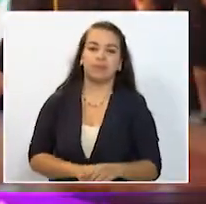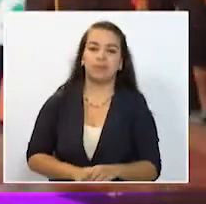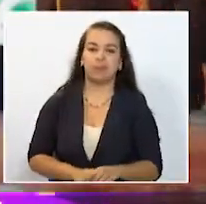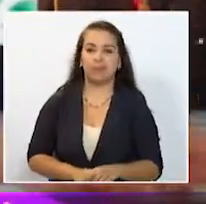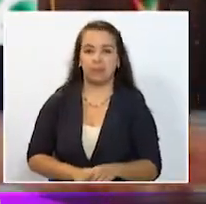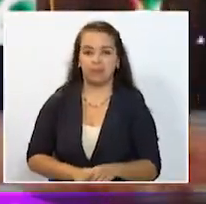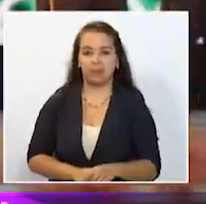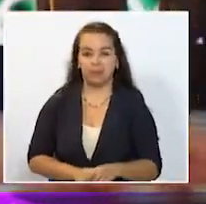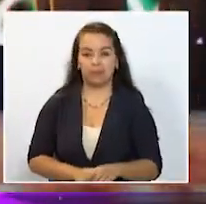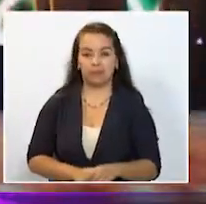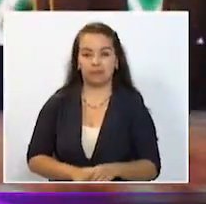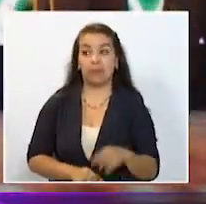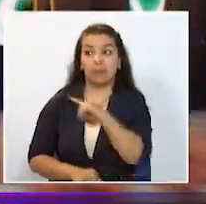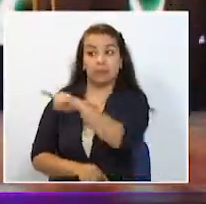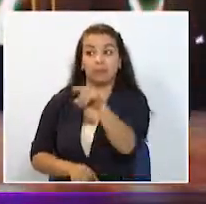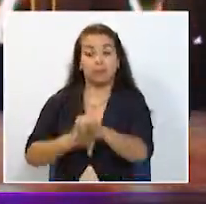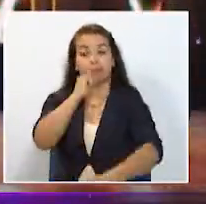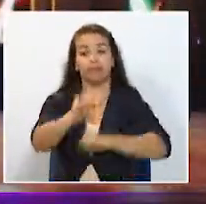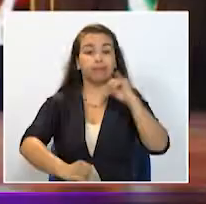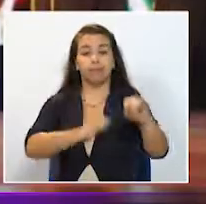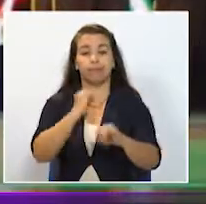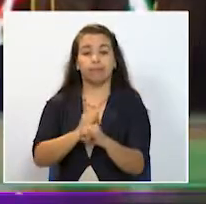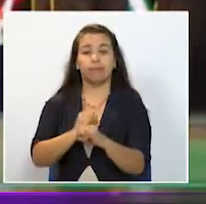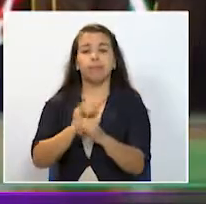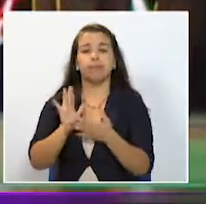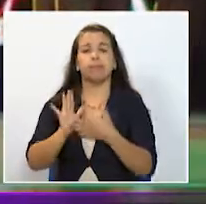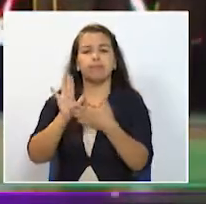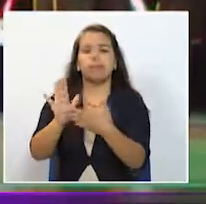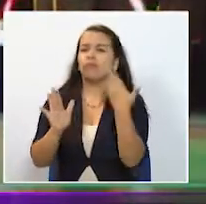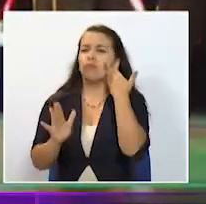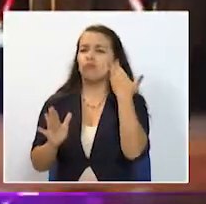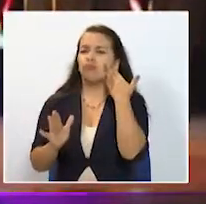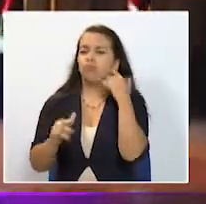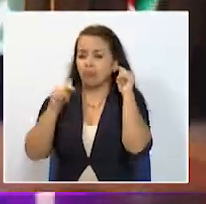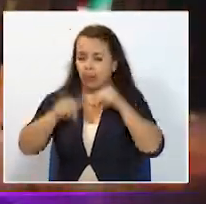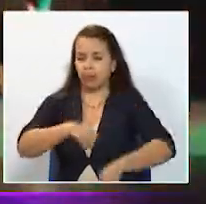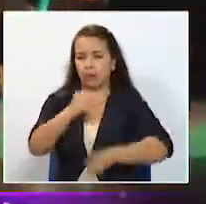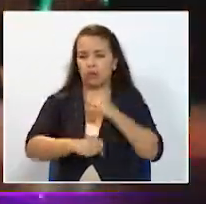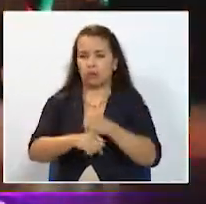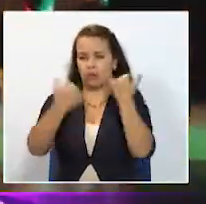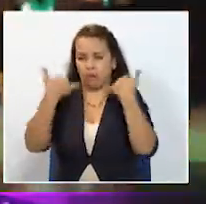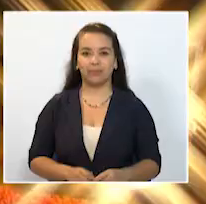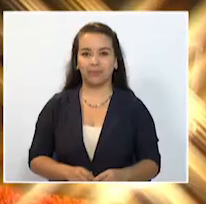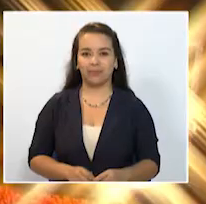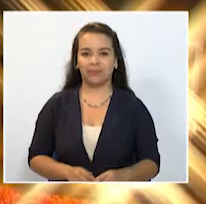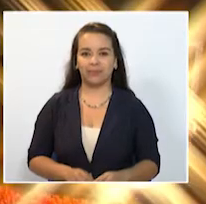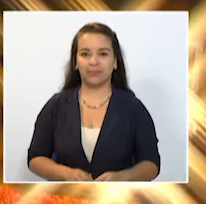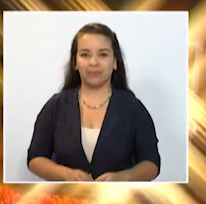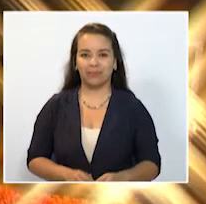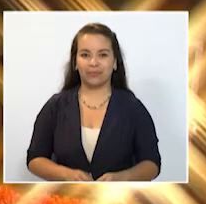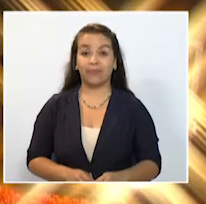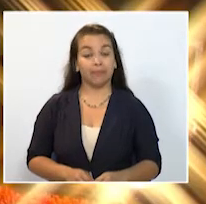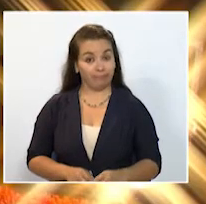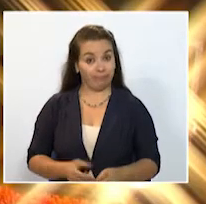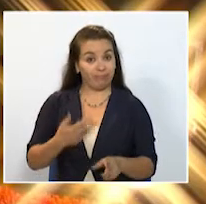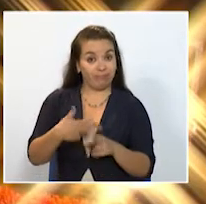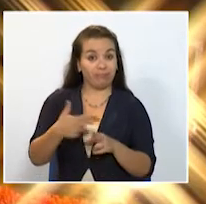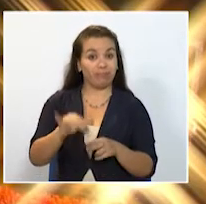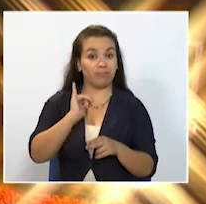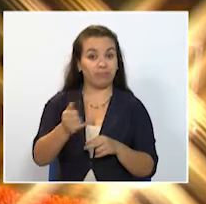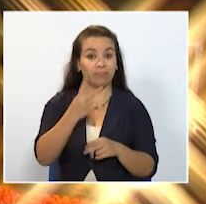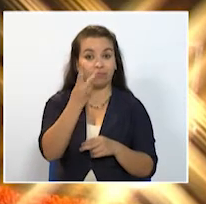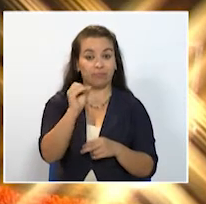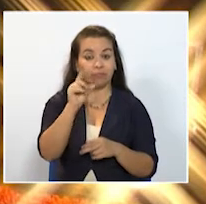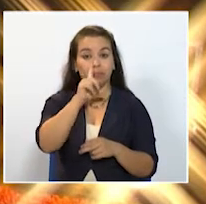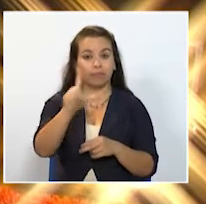All Dance International se llevará a cabo a finales de este año Este jueves 20 de julio